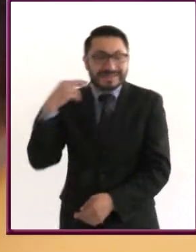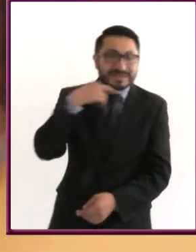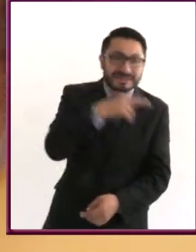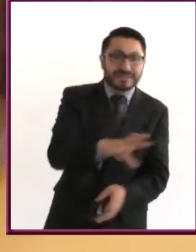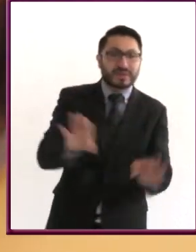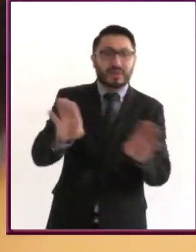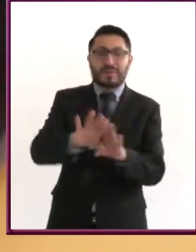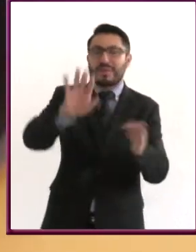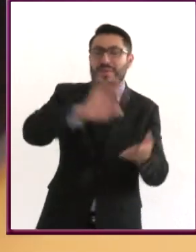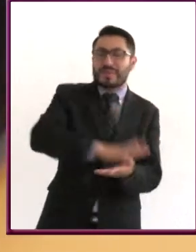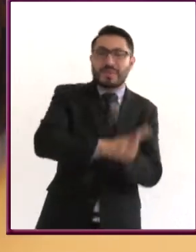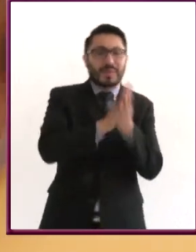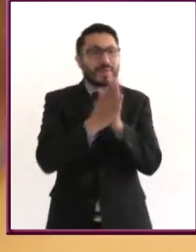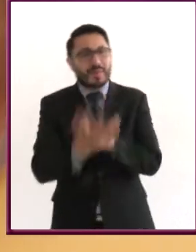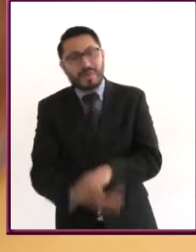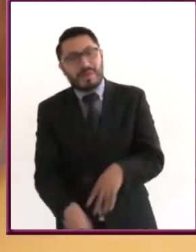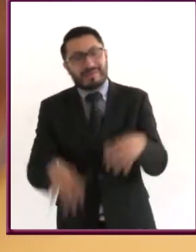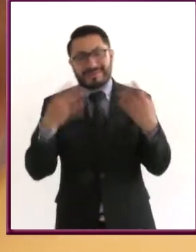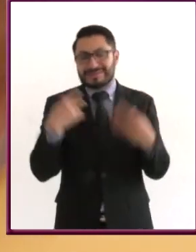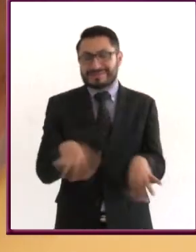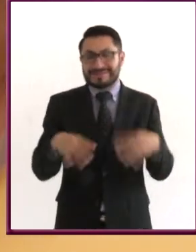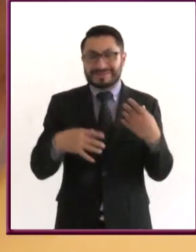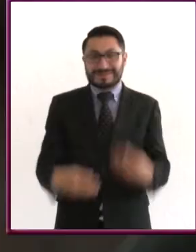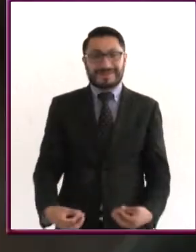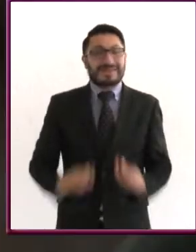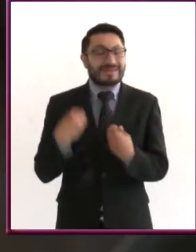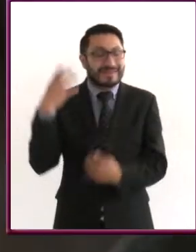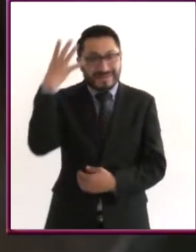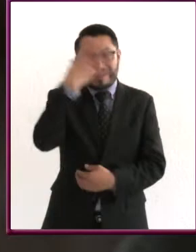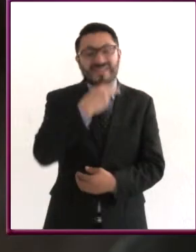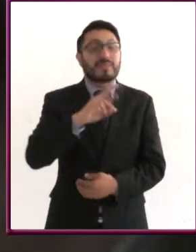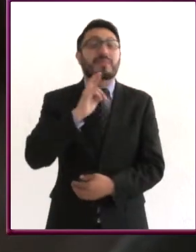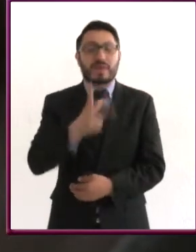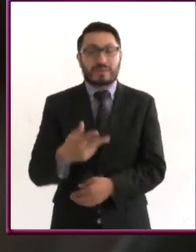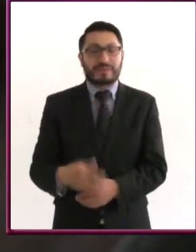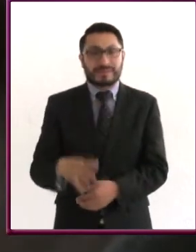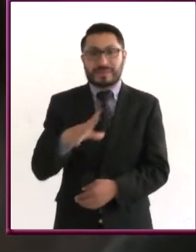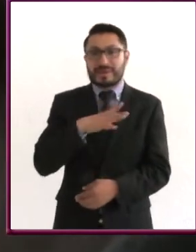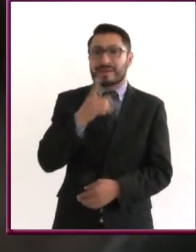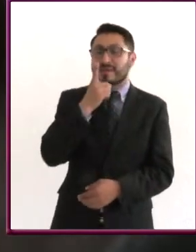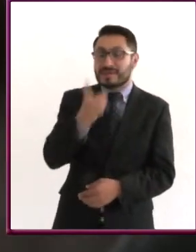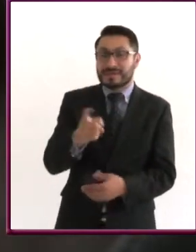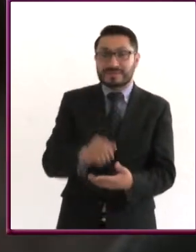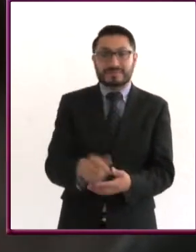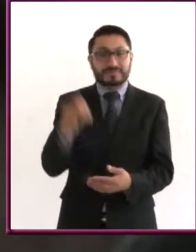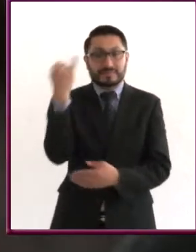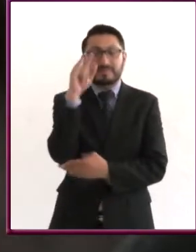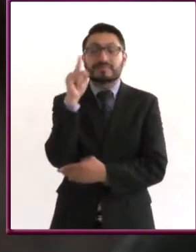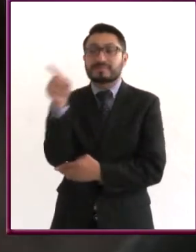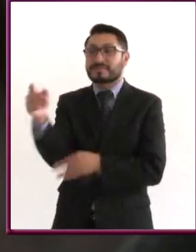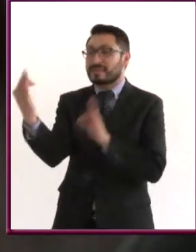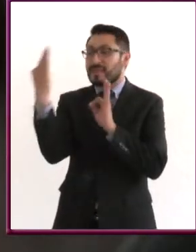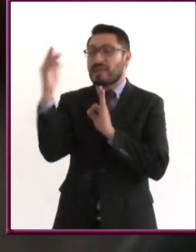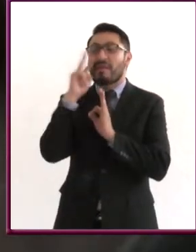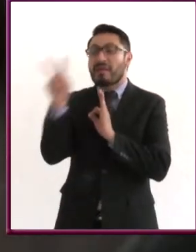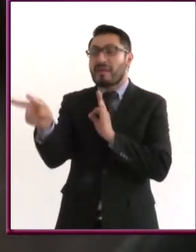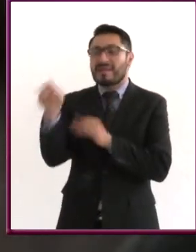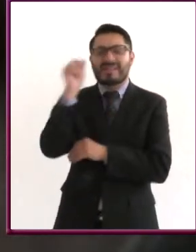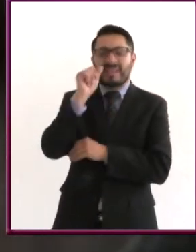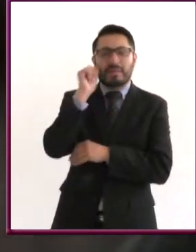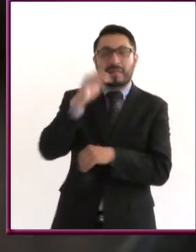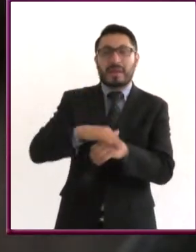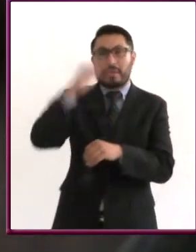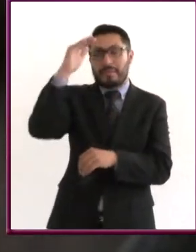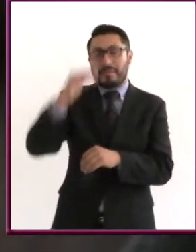notará los cambios favorables que se dan en tu vida. Hay un dicho que dice, El jardín de enfrente siempre parece más